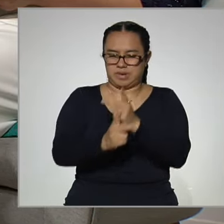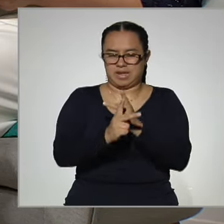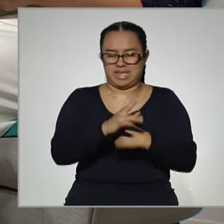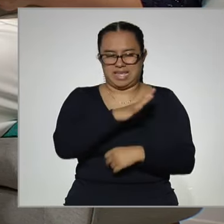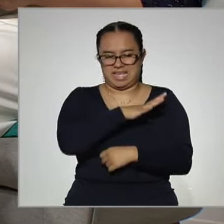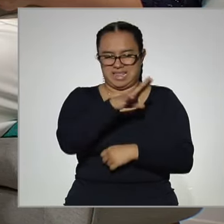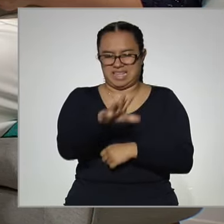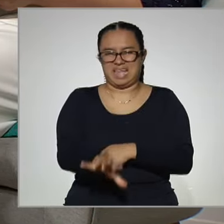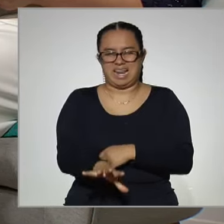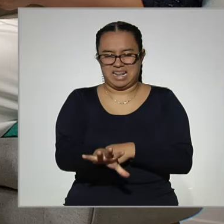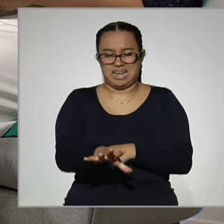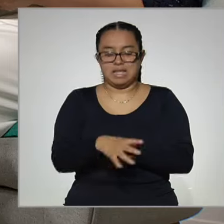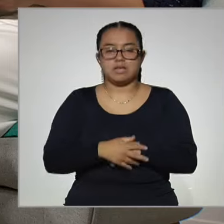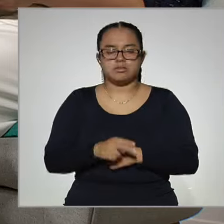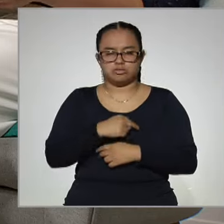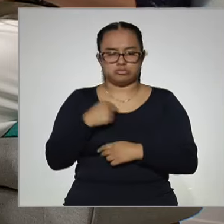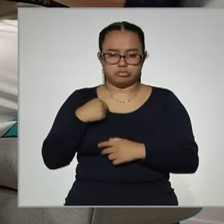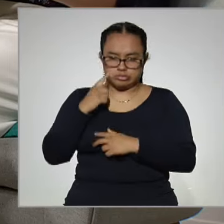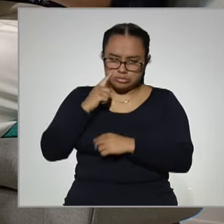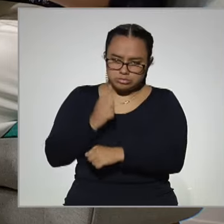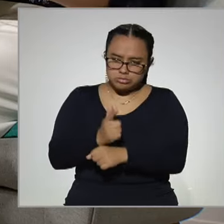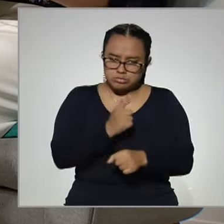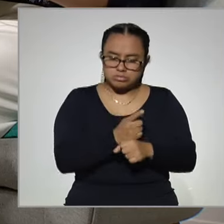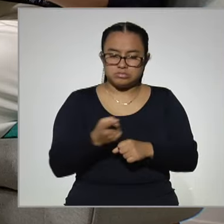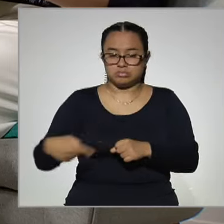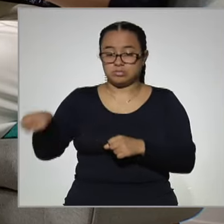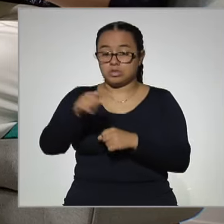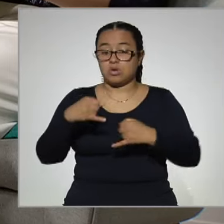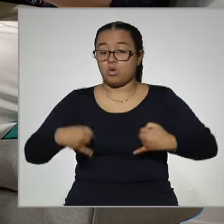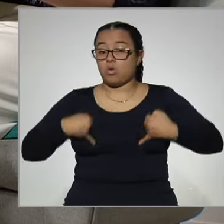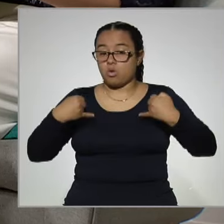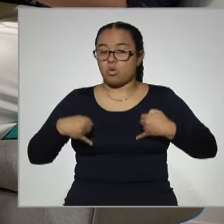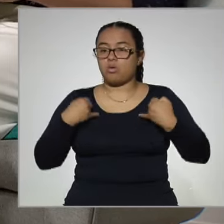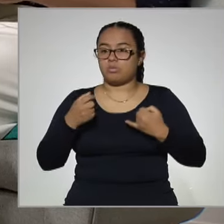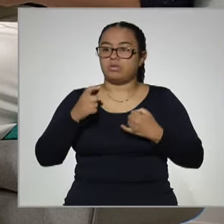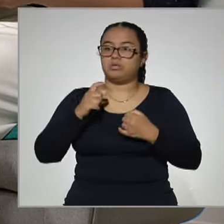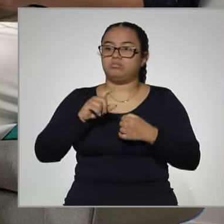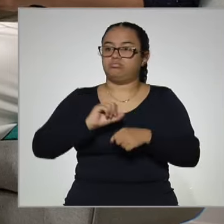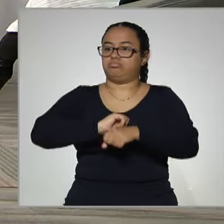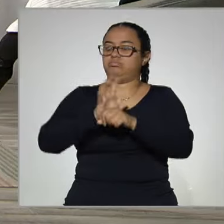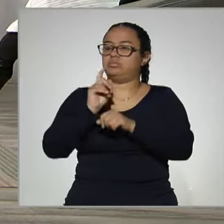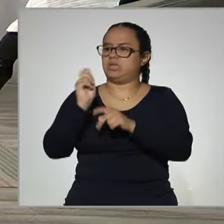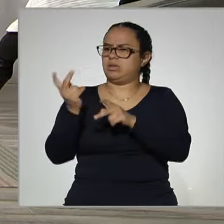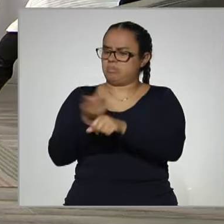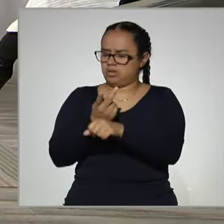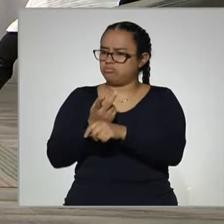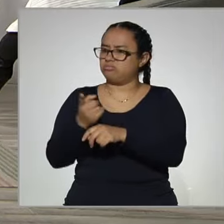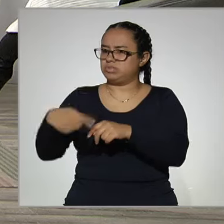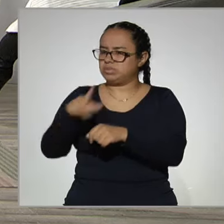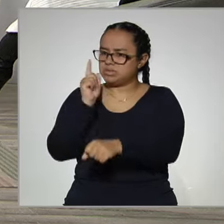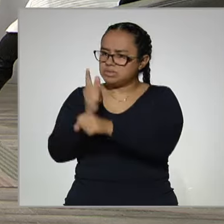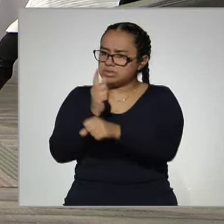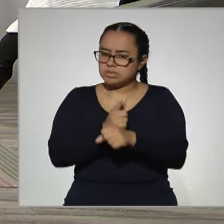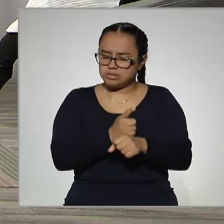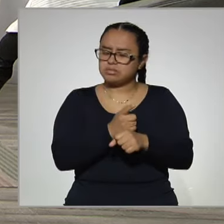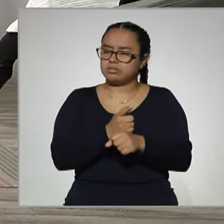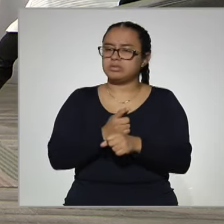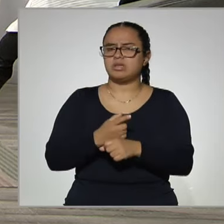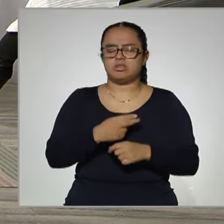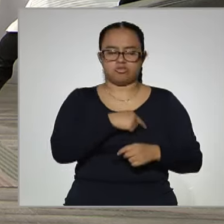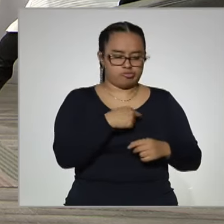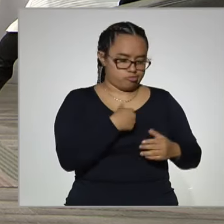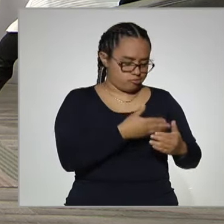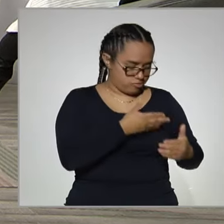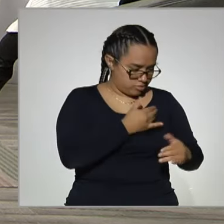reconocemos un impacto en las juventudes sobre la pandemia y entonces nos hacemos de una serie de recursos